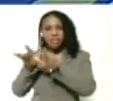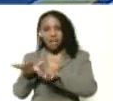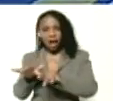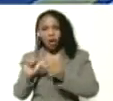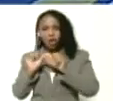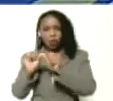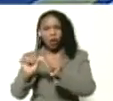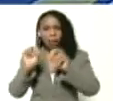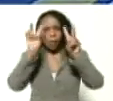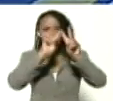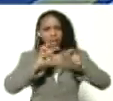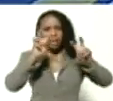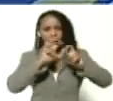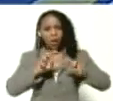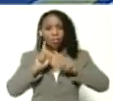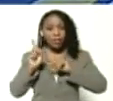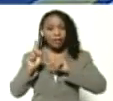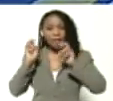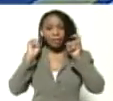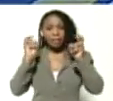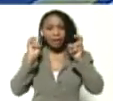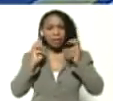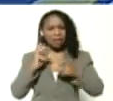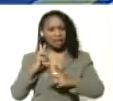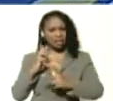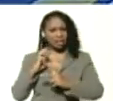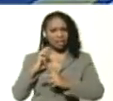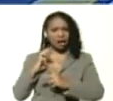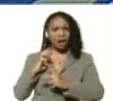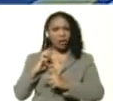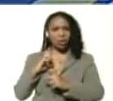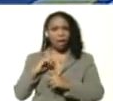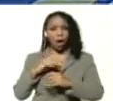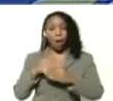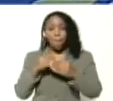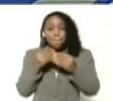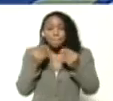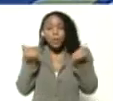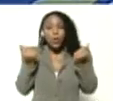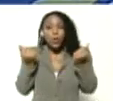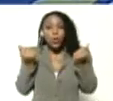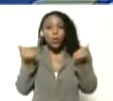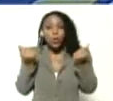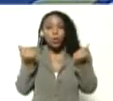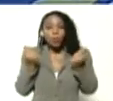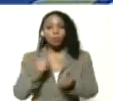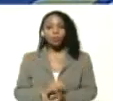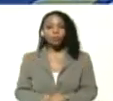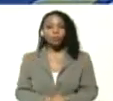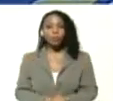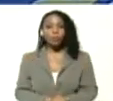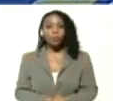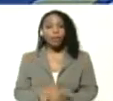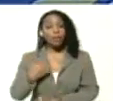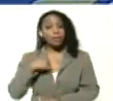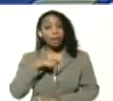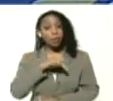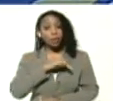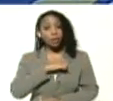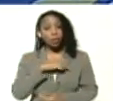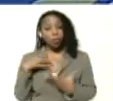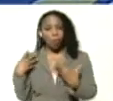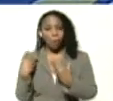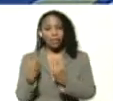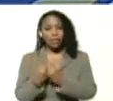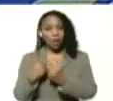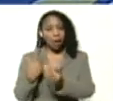investigación de este caso tan extraño de desaparición de nuestro gran compañero